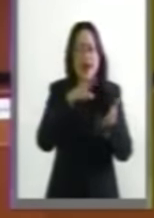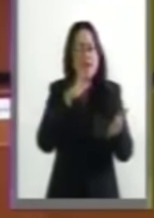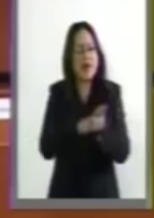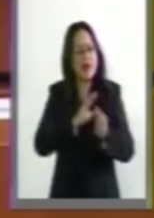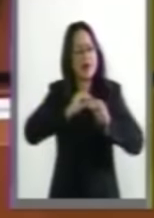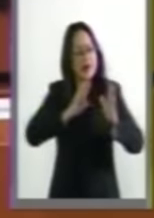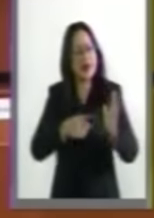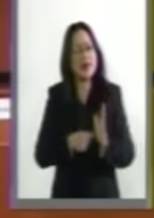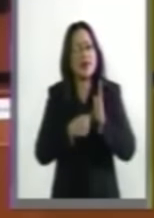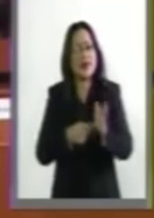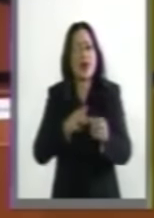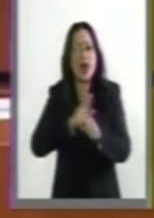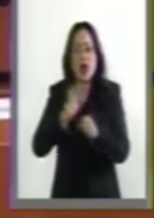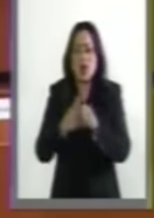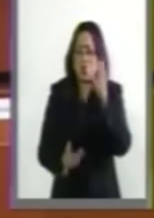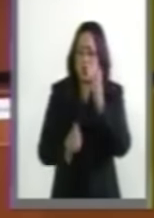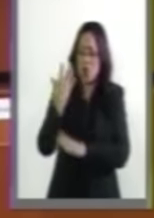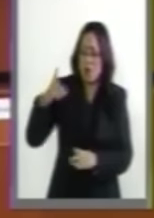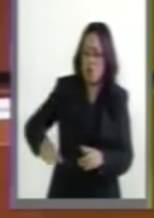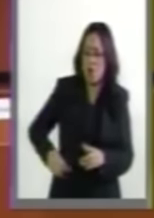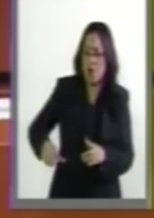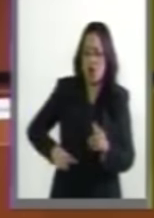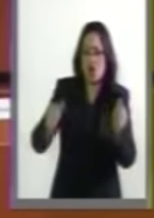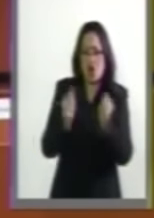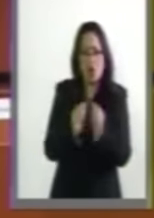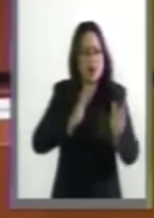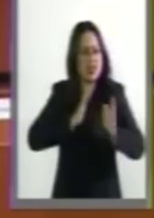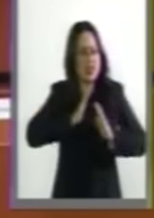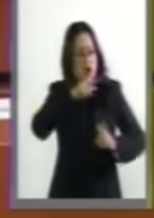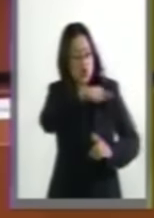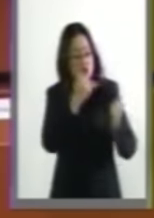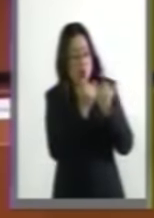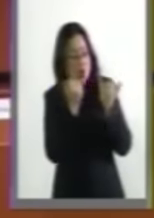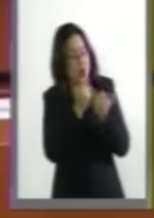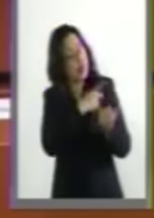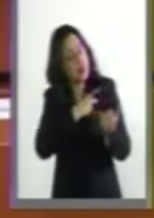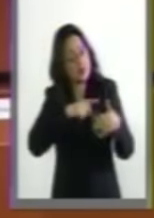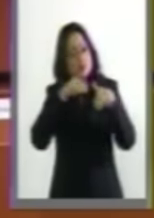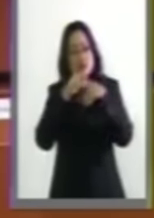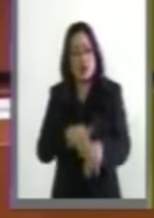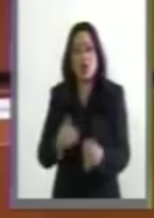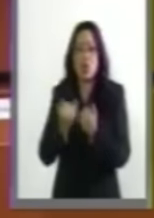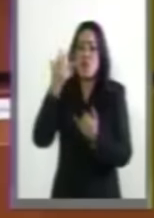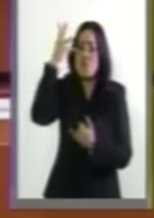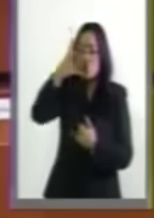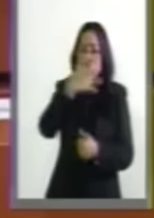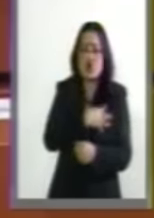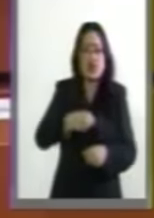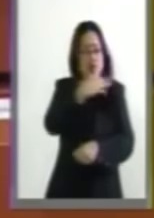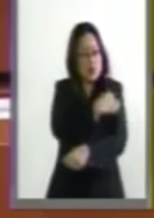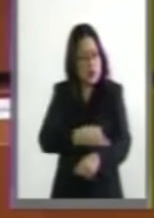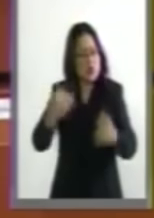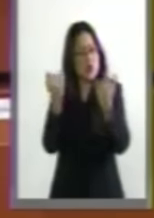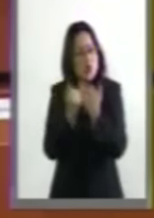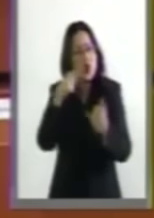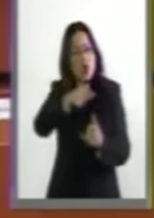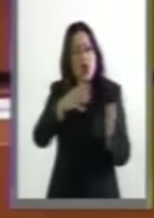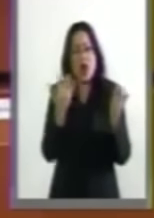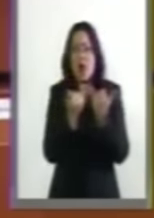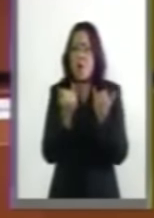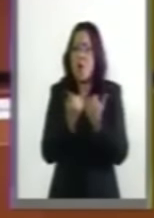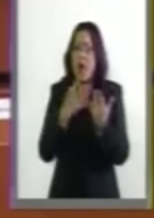claro de un régimen policíaco militar al cual se van ustedes a ver sometidos, a sus hijos, a sus familias, y están